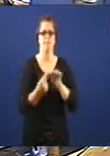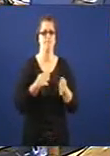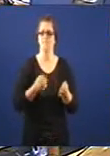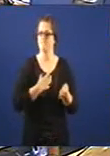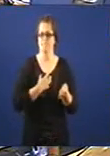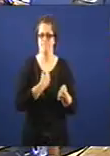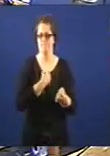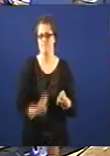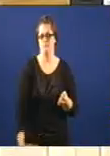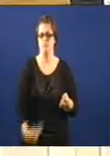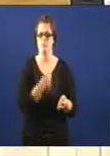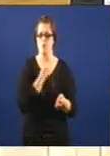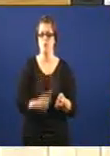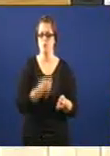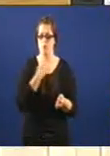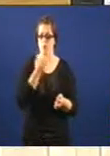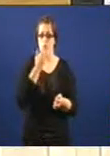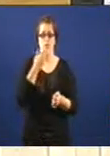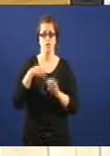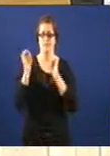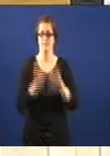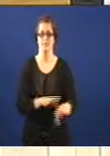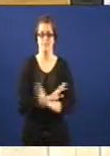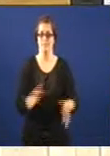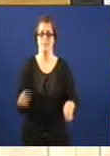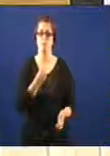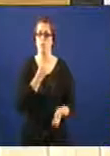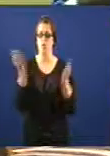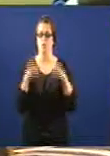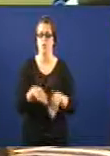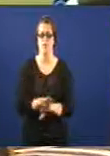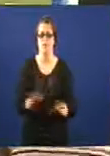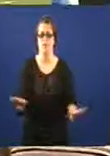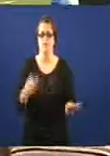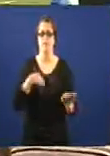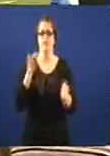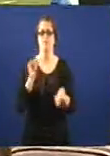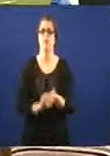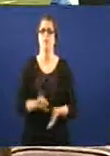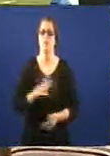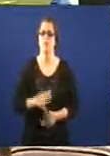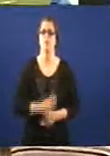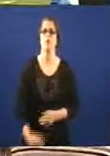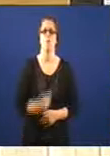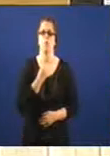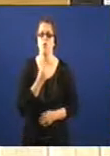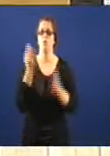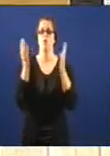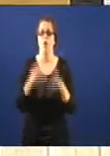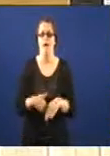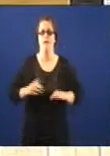e ademais as alusións en todo caso as valor a presidenta e non vai a ter a palabra faga o favor non ten a palabra